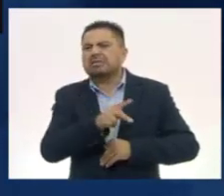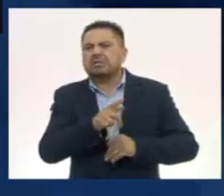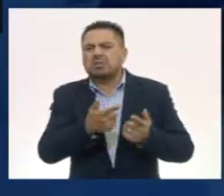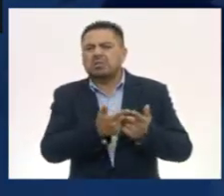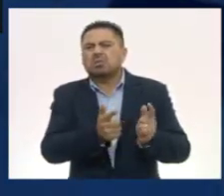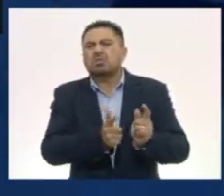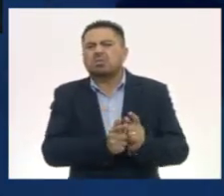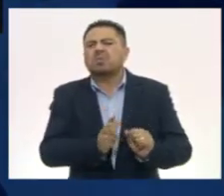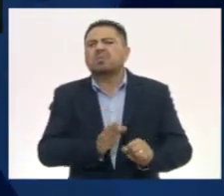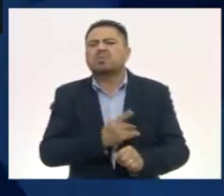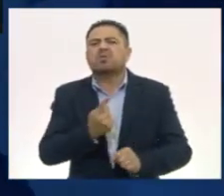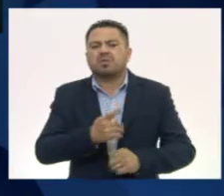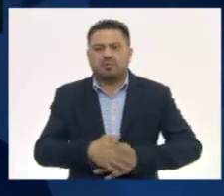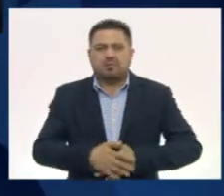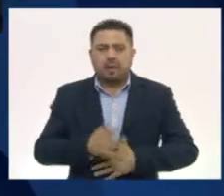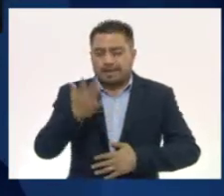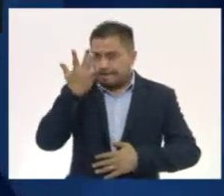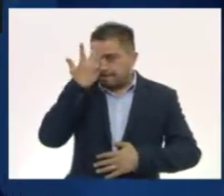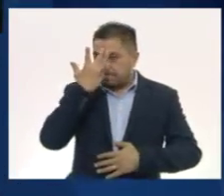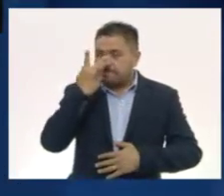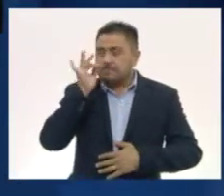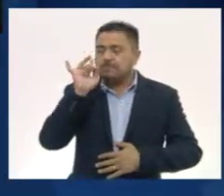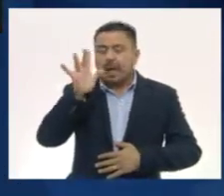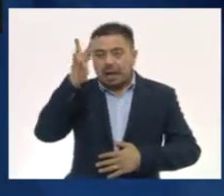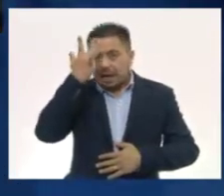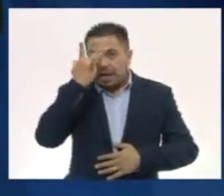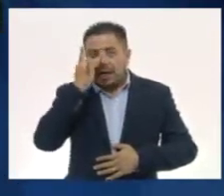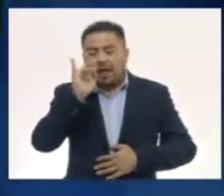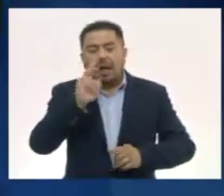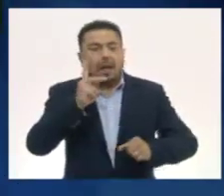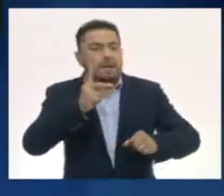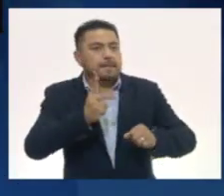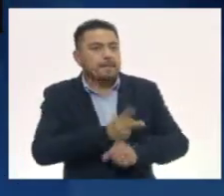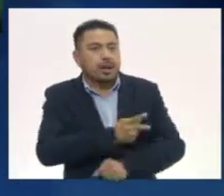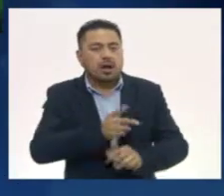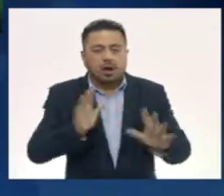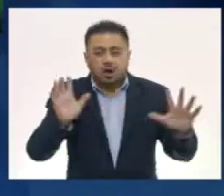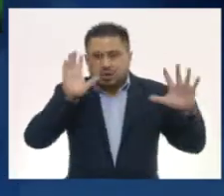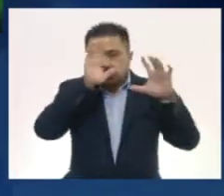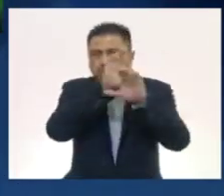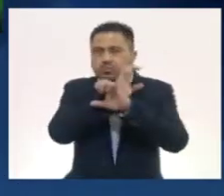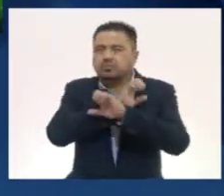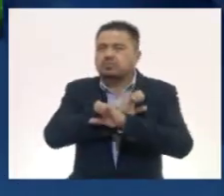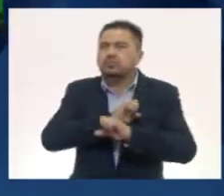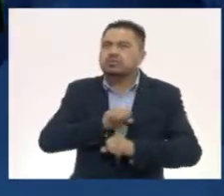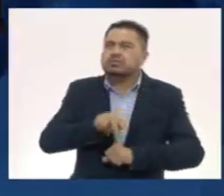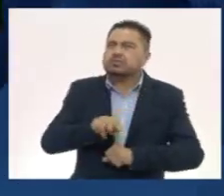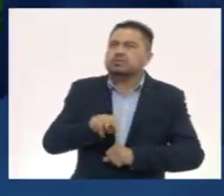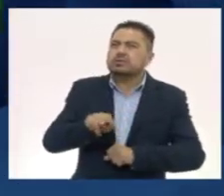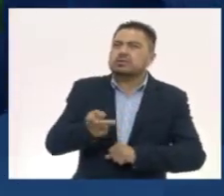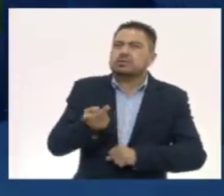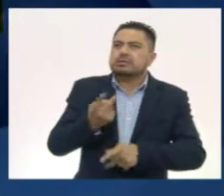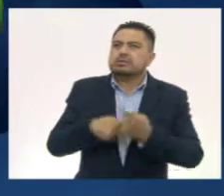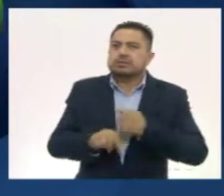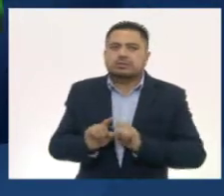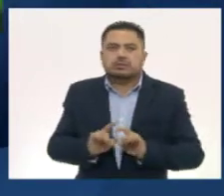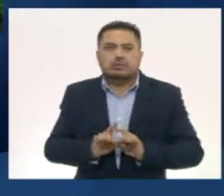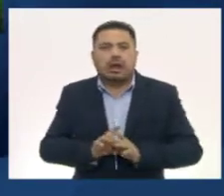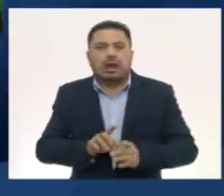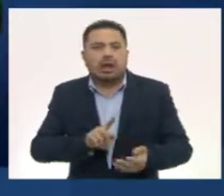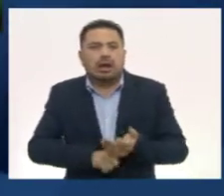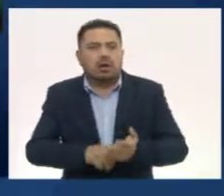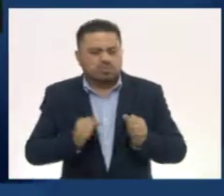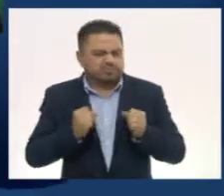Magia, magia está por ocurrir. La oscuridad se disipa. El